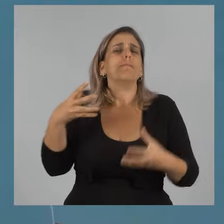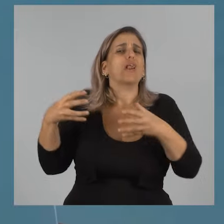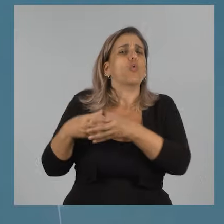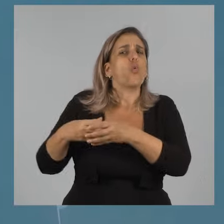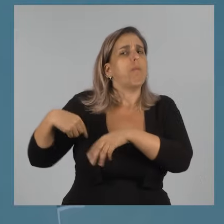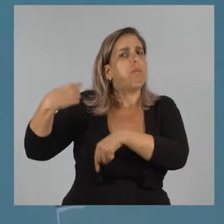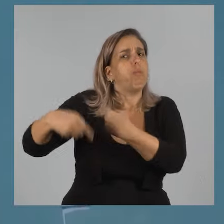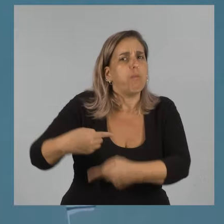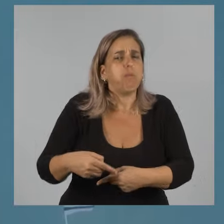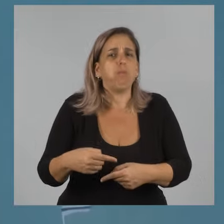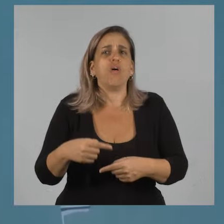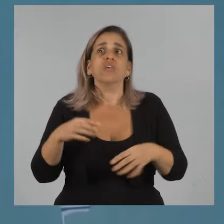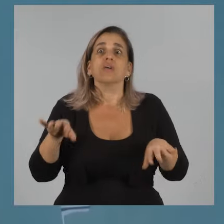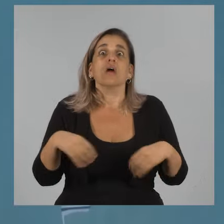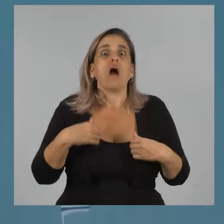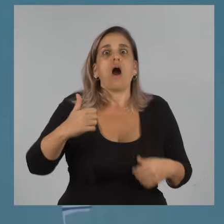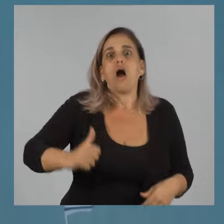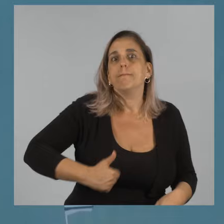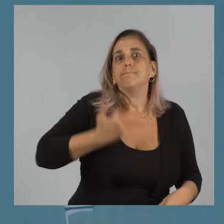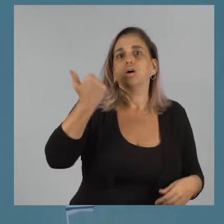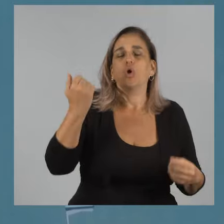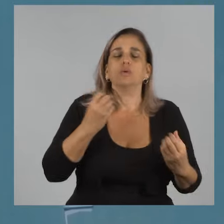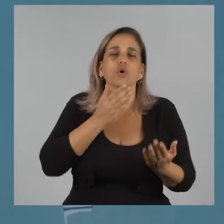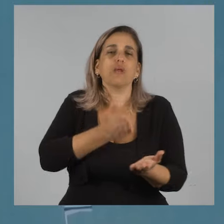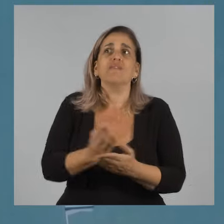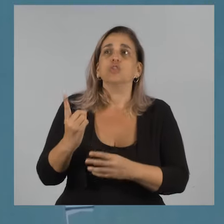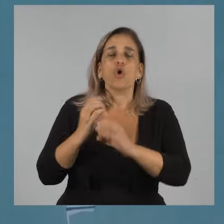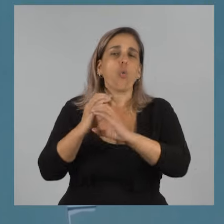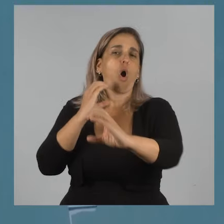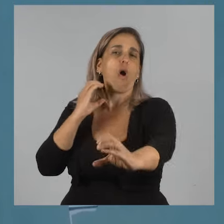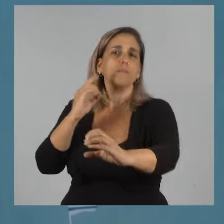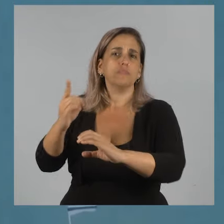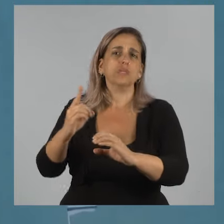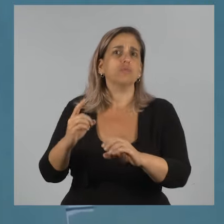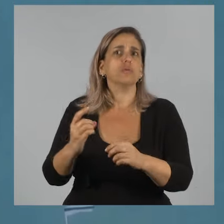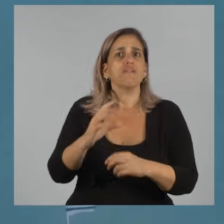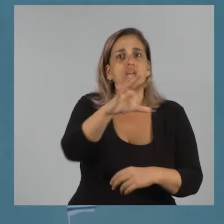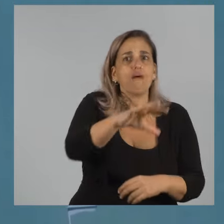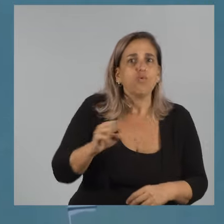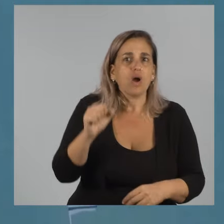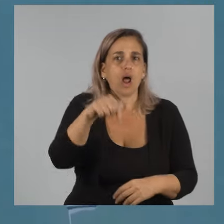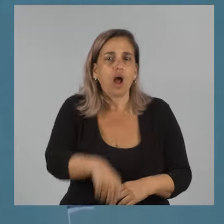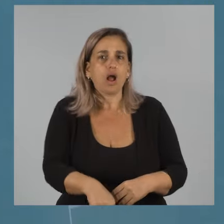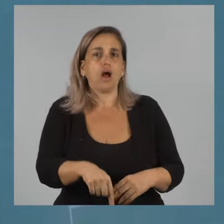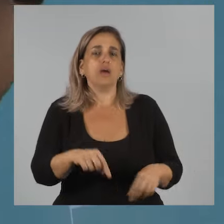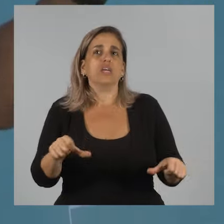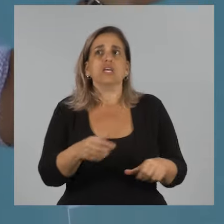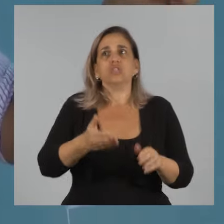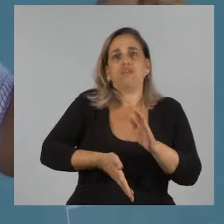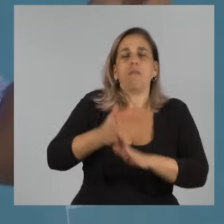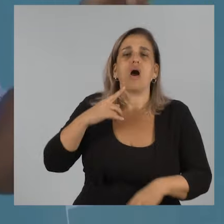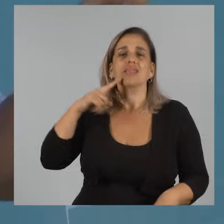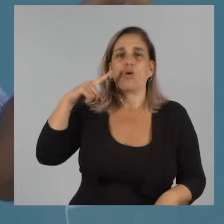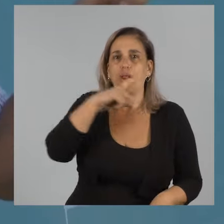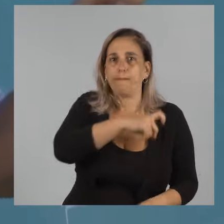las primeras generaciones que se benefició con un ómnibus que nos venía a buscar acá y nos